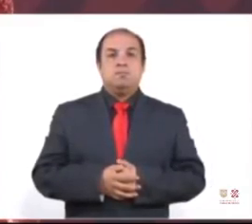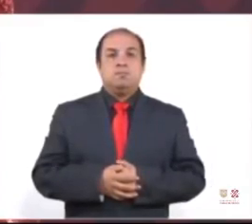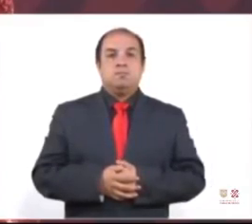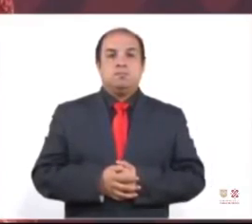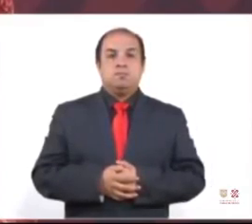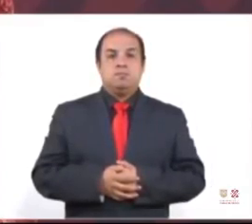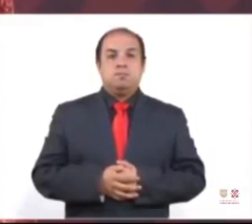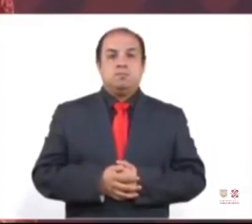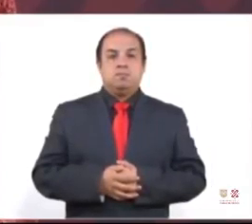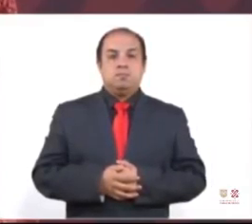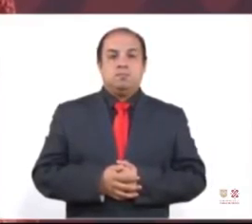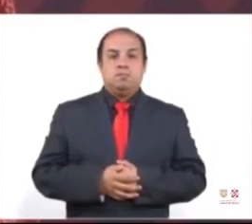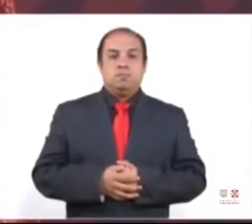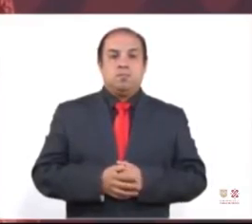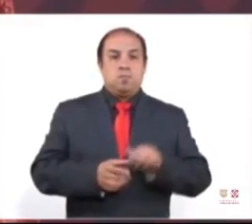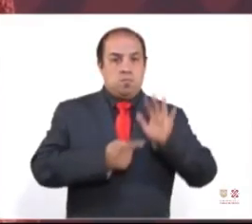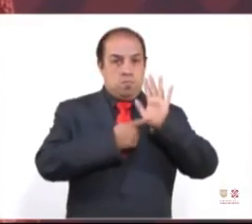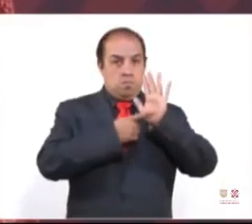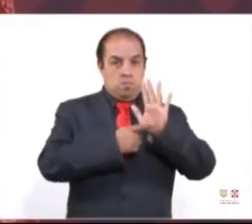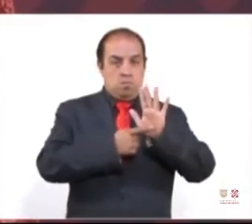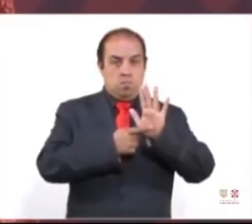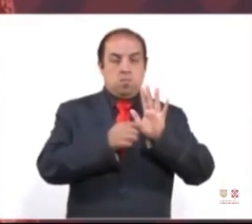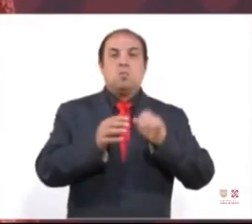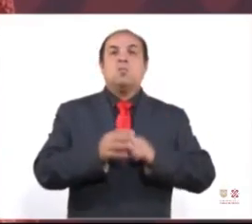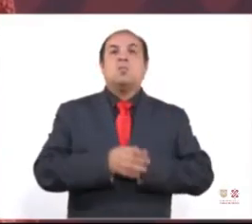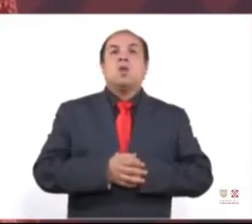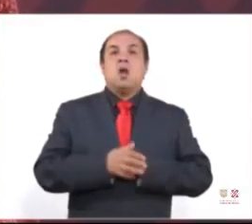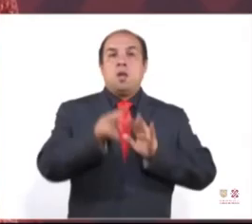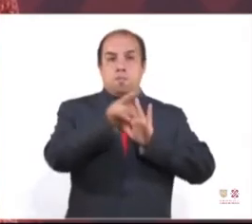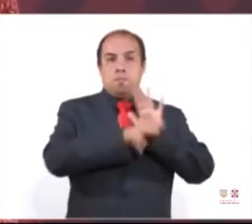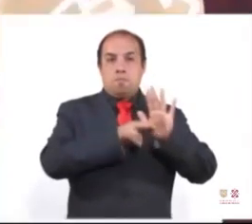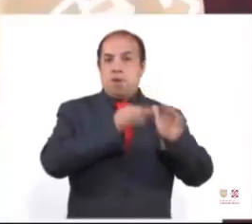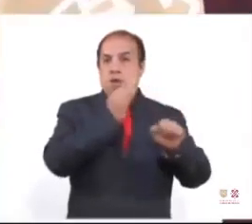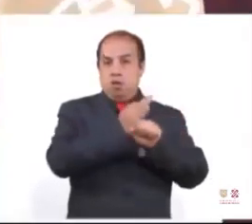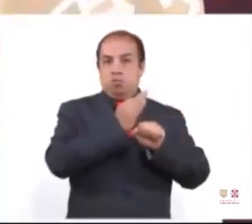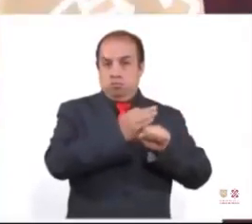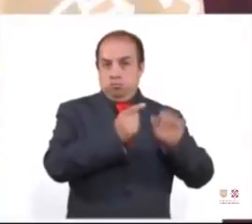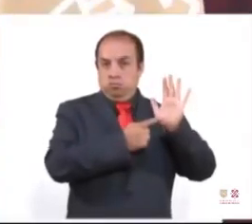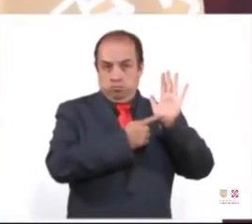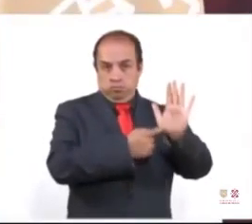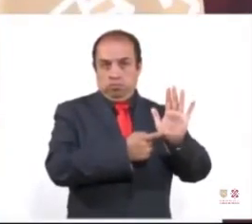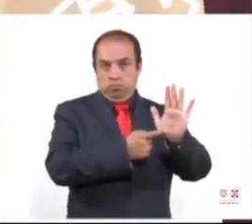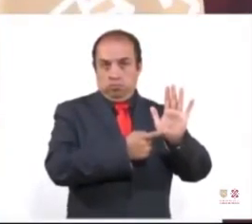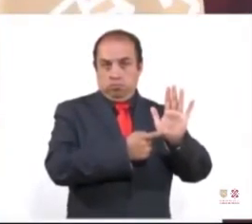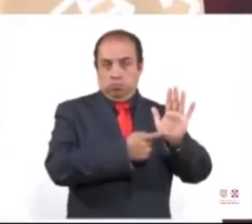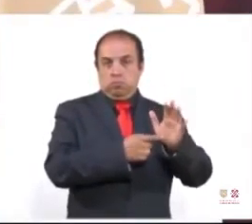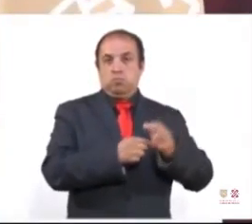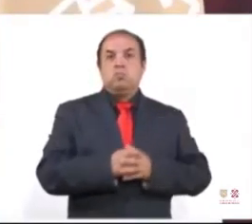Mostramos el caso en este video que les vamos a presentar y